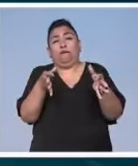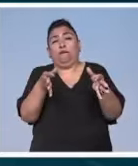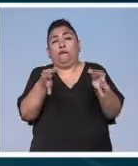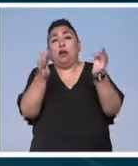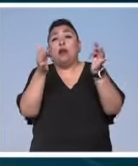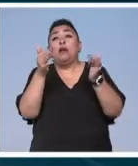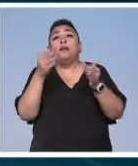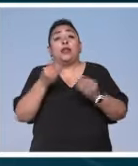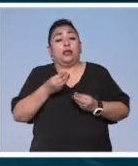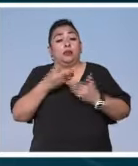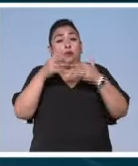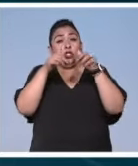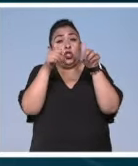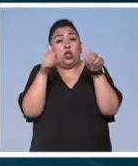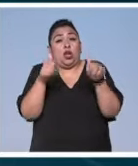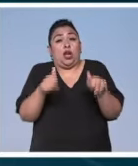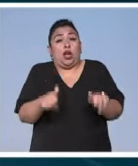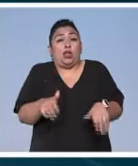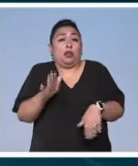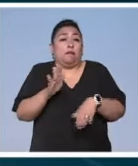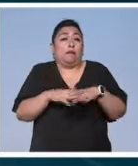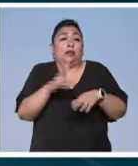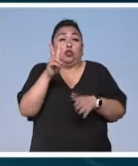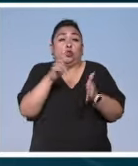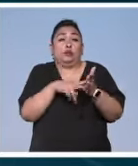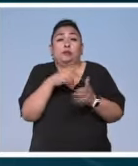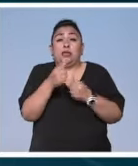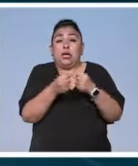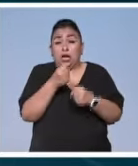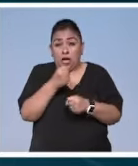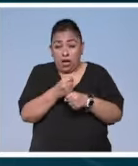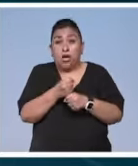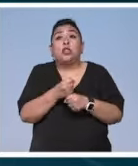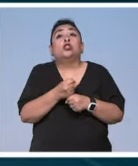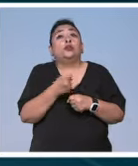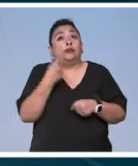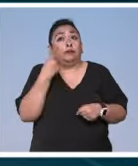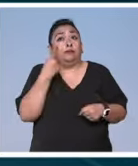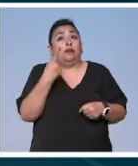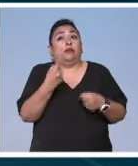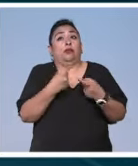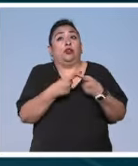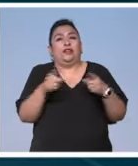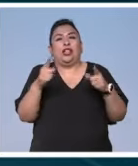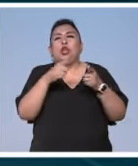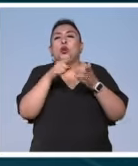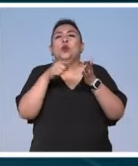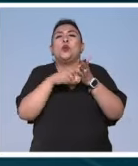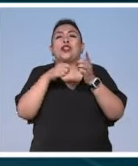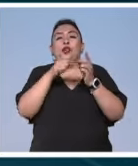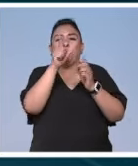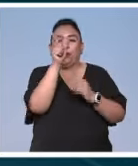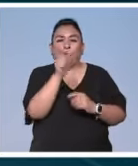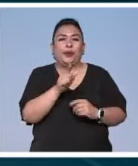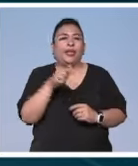una expresión artística que por más de 2.000 años ha distinguido a la península itálica.